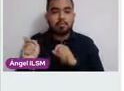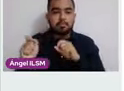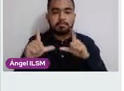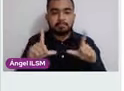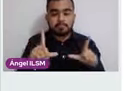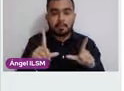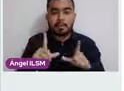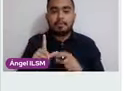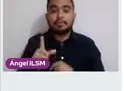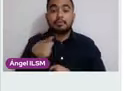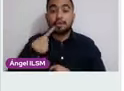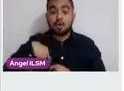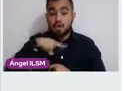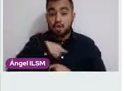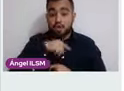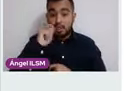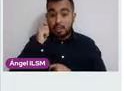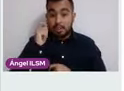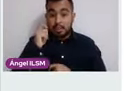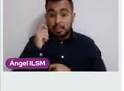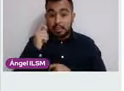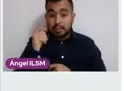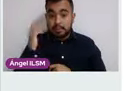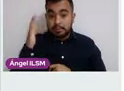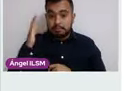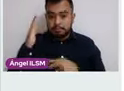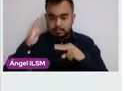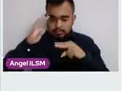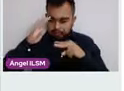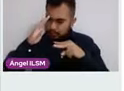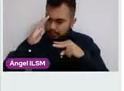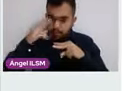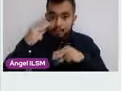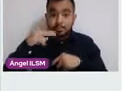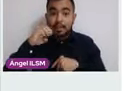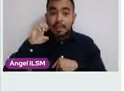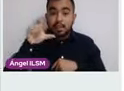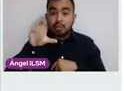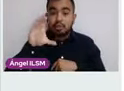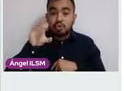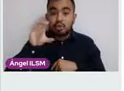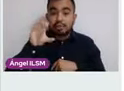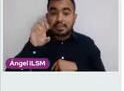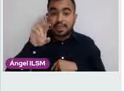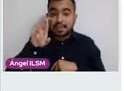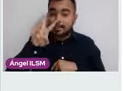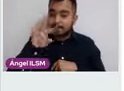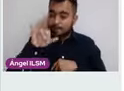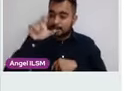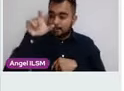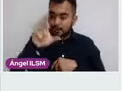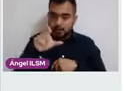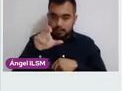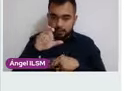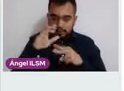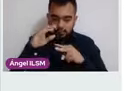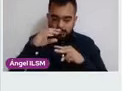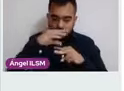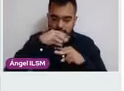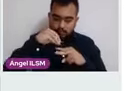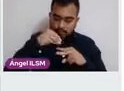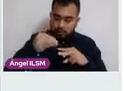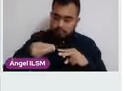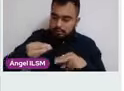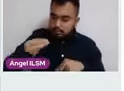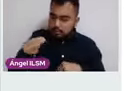Nosotros, cuando colocamos un espejo vaginal, vamos a ver el exocérvix. Se va a tomar una muestra del exocérvix y